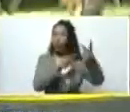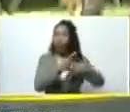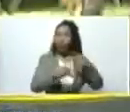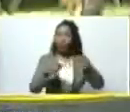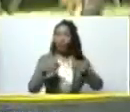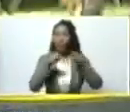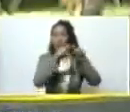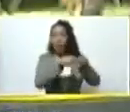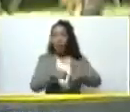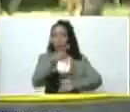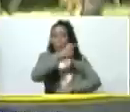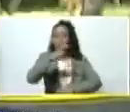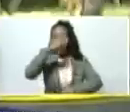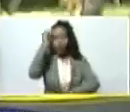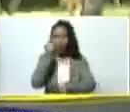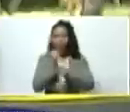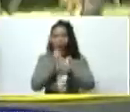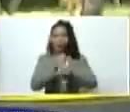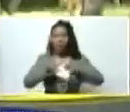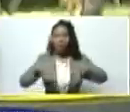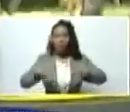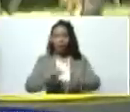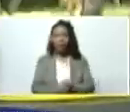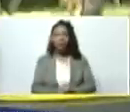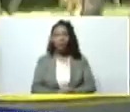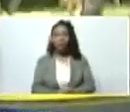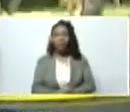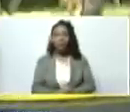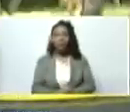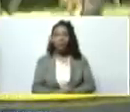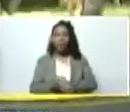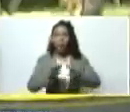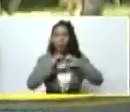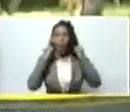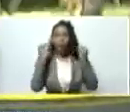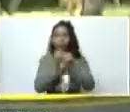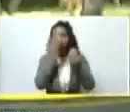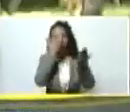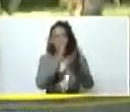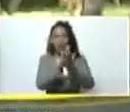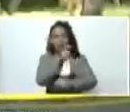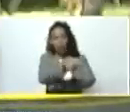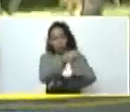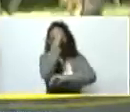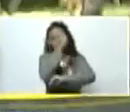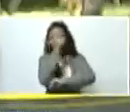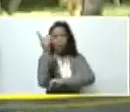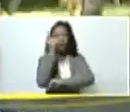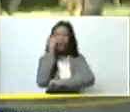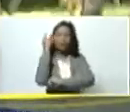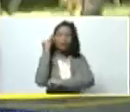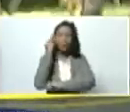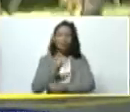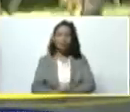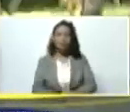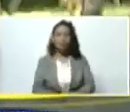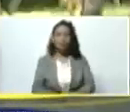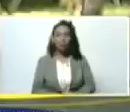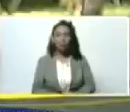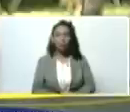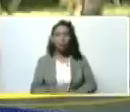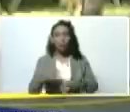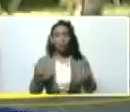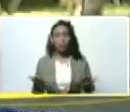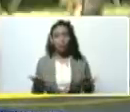de campesinos la organización de los frentes de pescadores pescadoras de